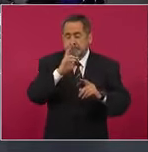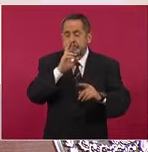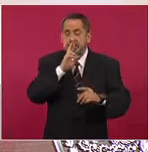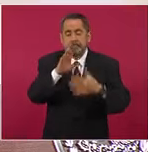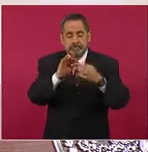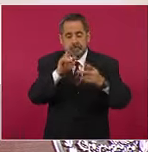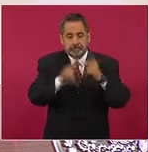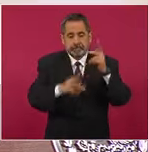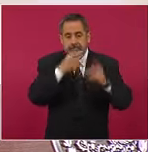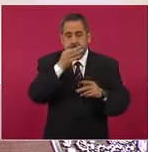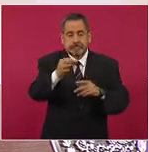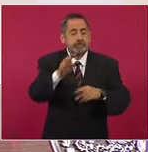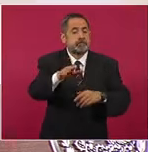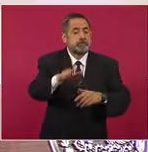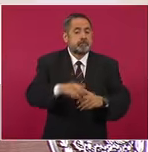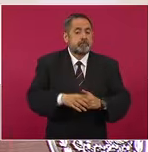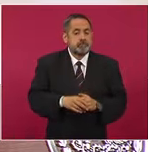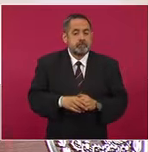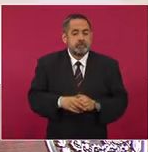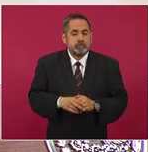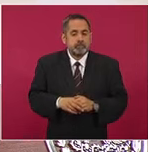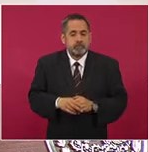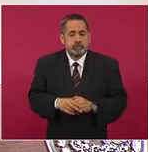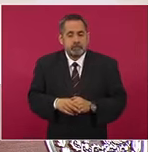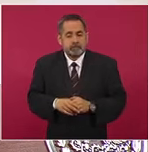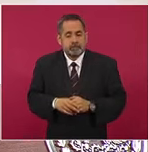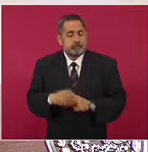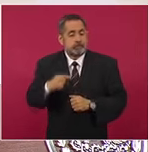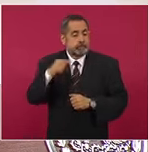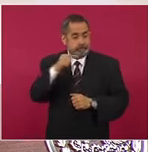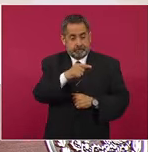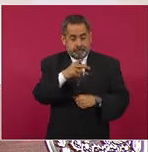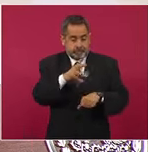termino de decirles, como no se les amplió